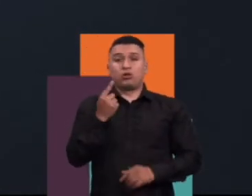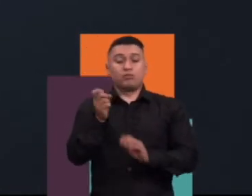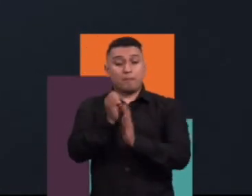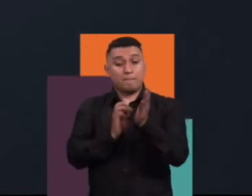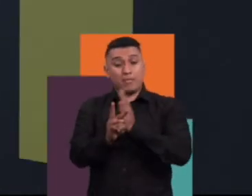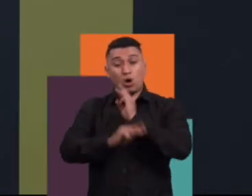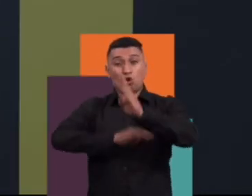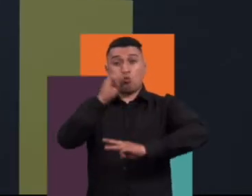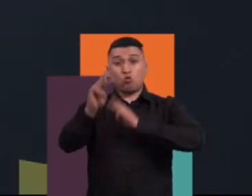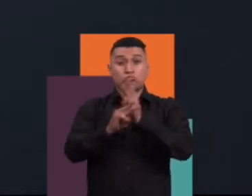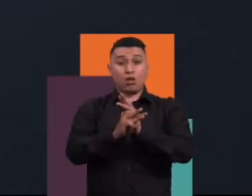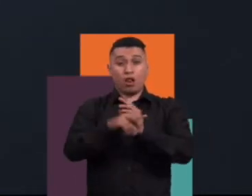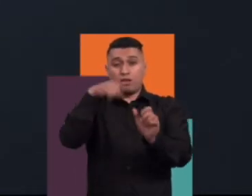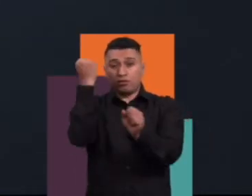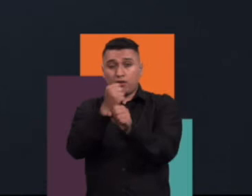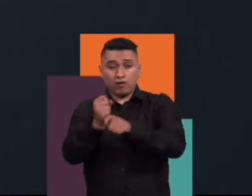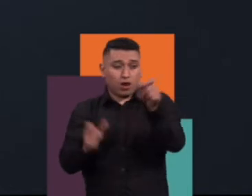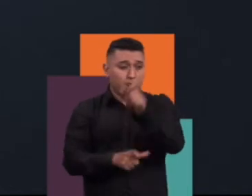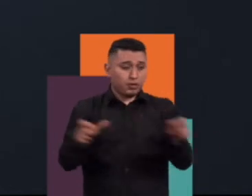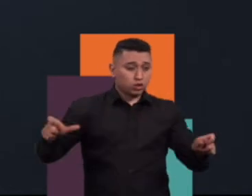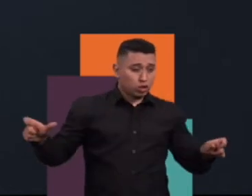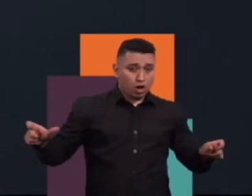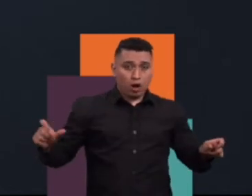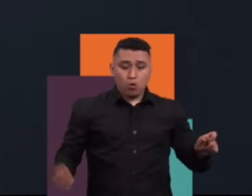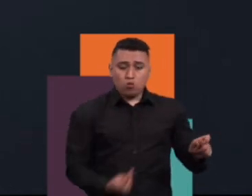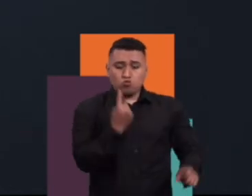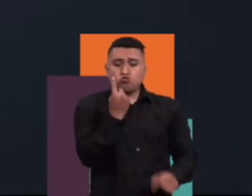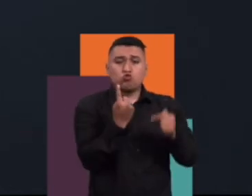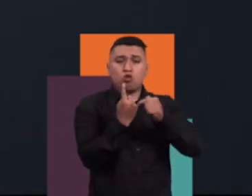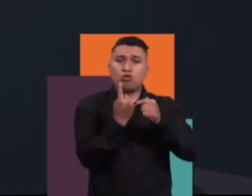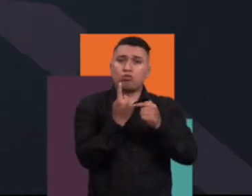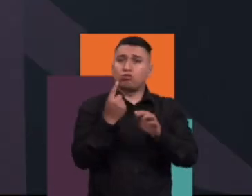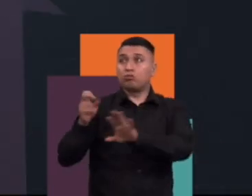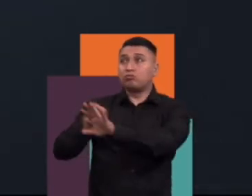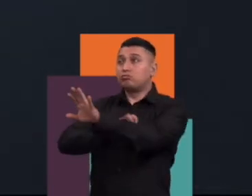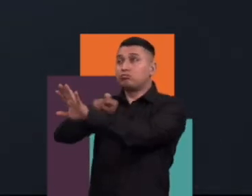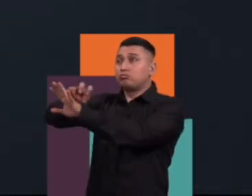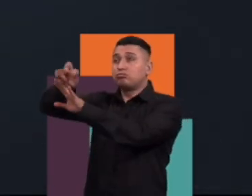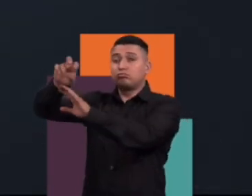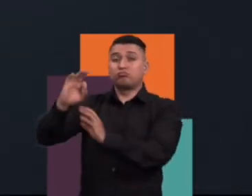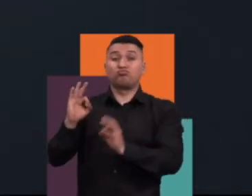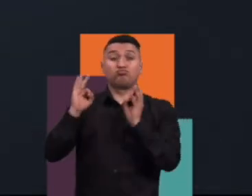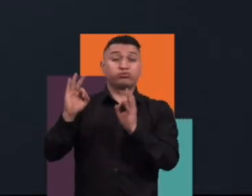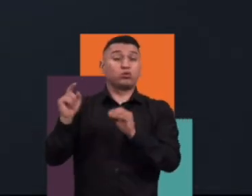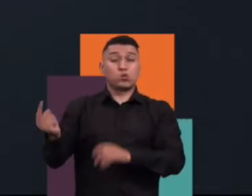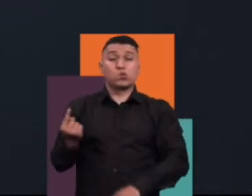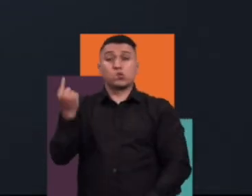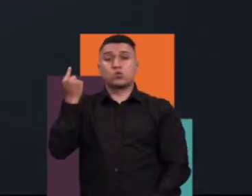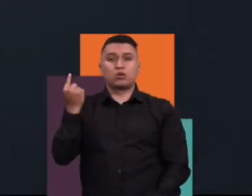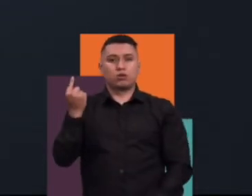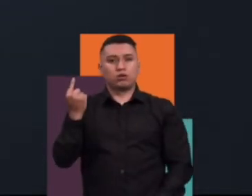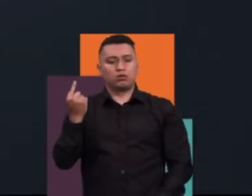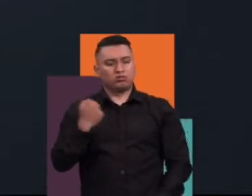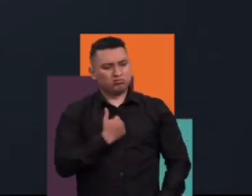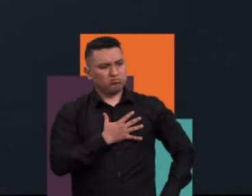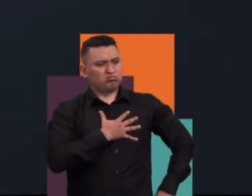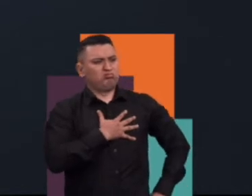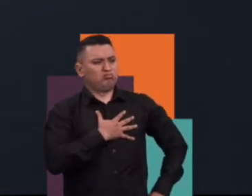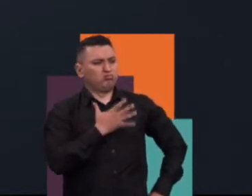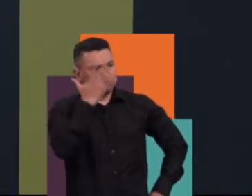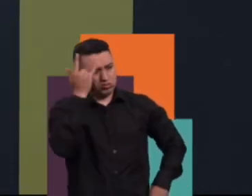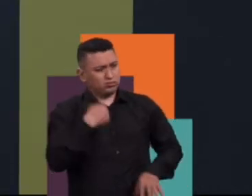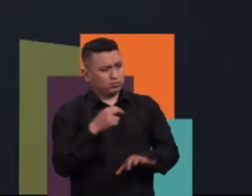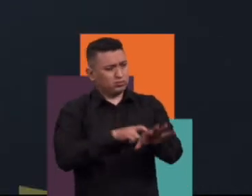funcionario del Banco Mundial que ha subido al Monte Everest. Entonces, yo decía un momento, ¿por no me presentan? como el experto en servicios ambientales.